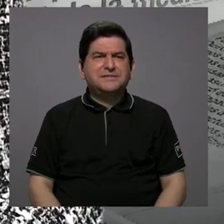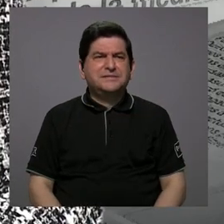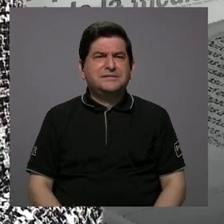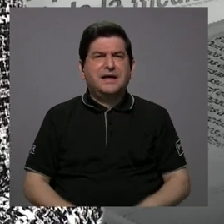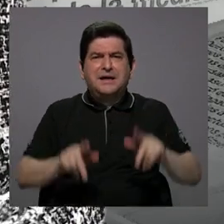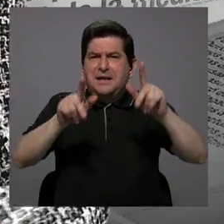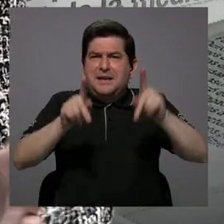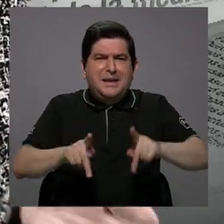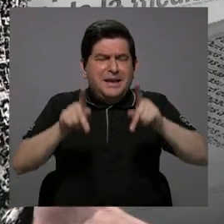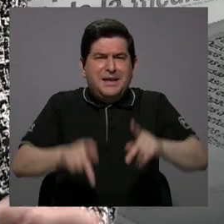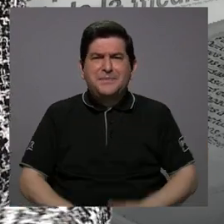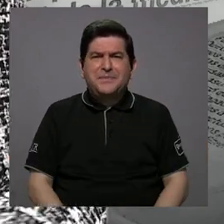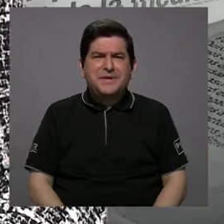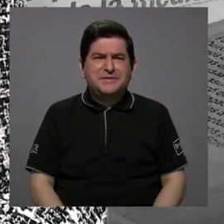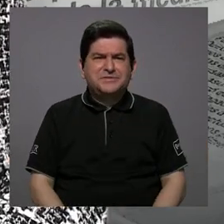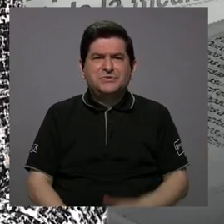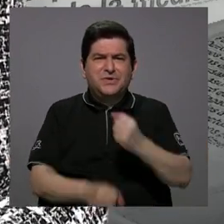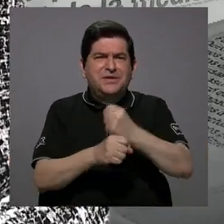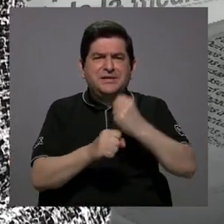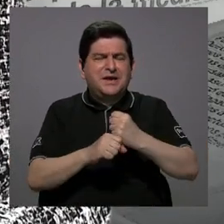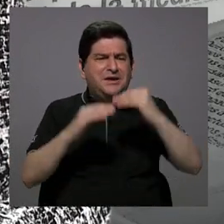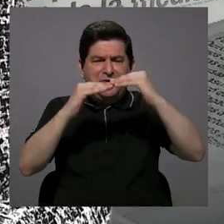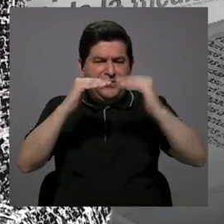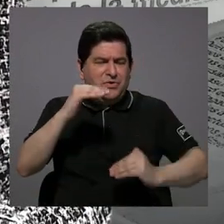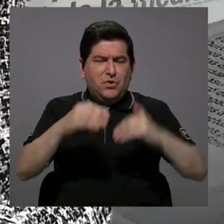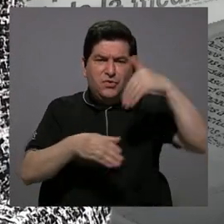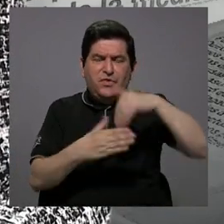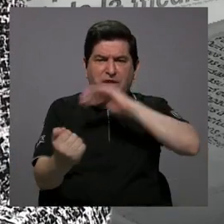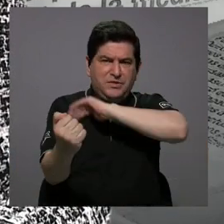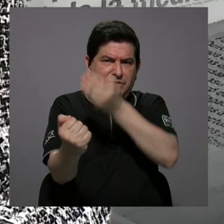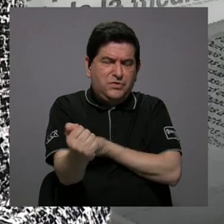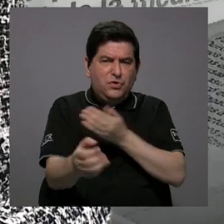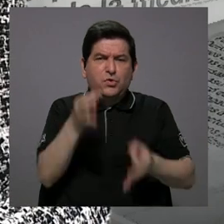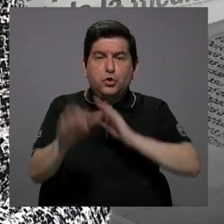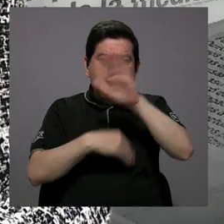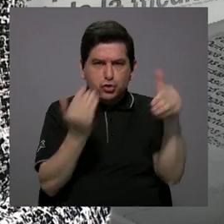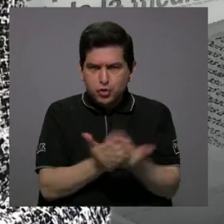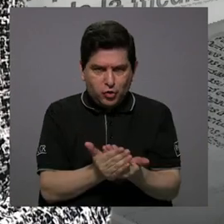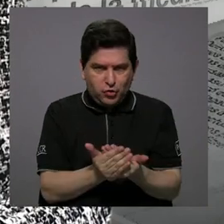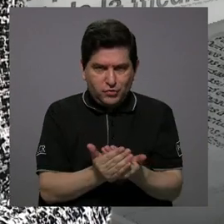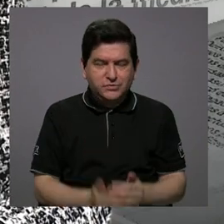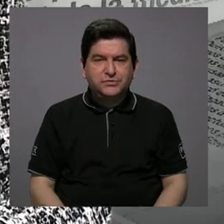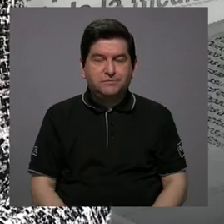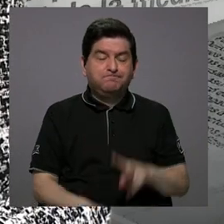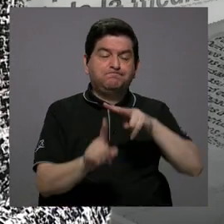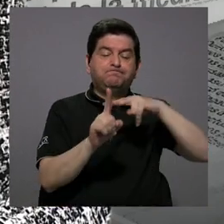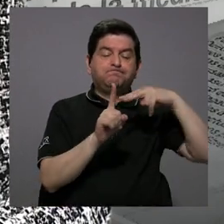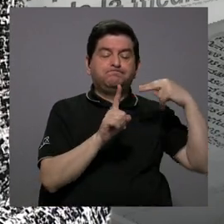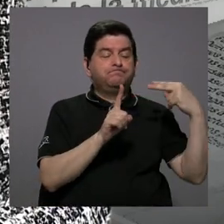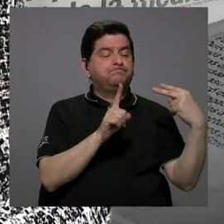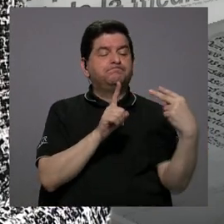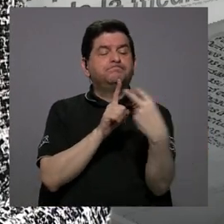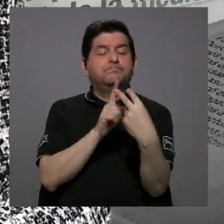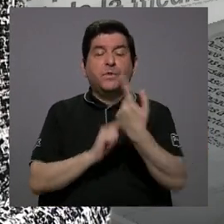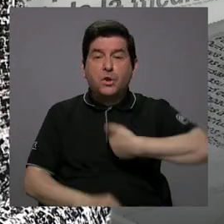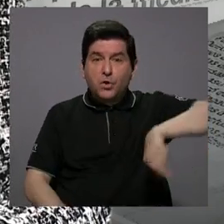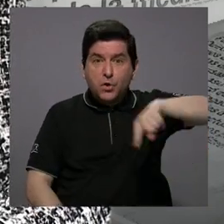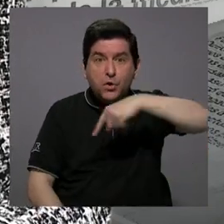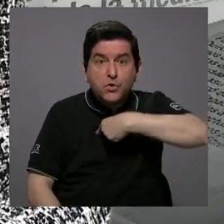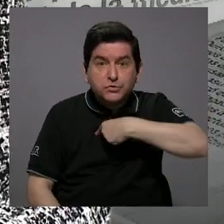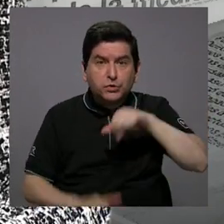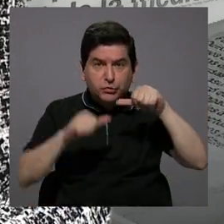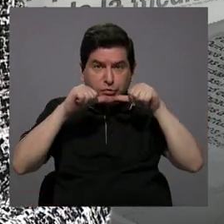este, de las clases de puestos más bajas dentro del Poder Judicial. Desde esa perspectiva, ¿verdad? Nosotros